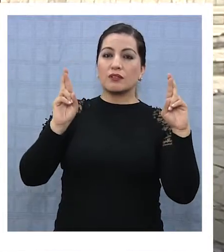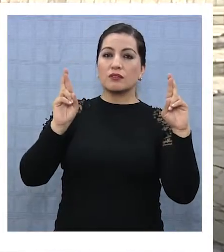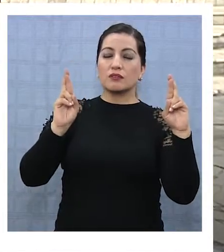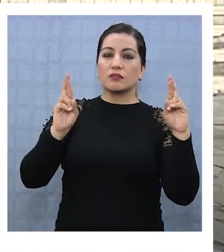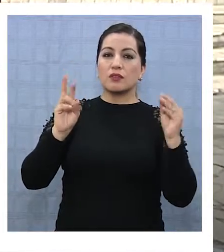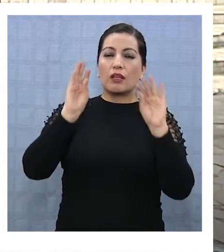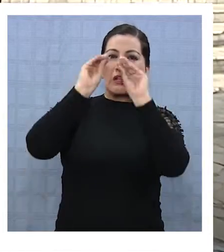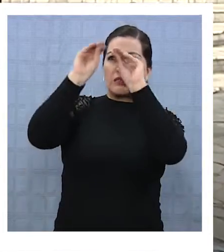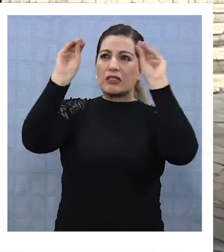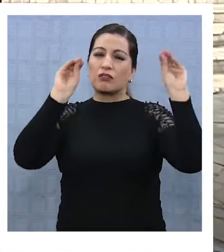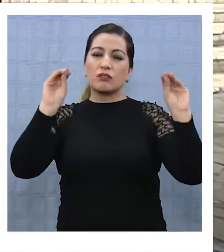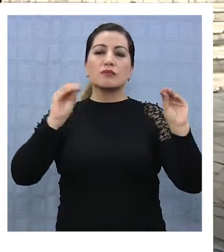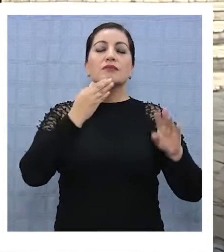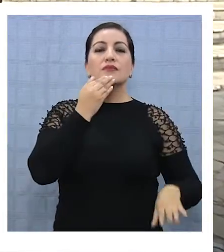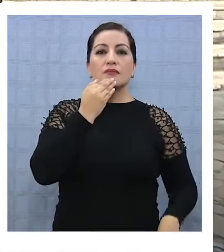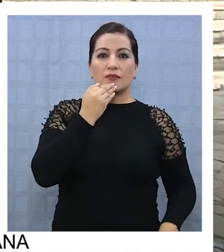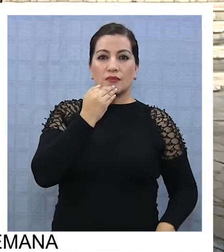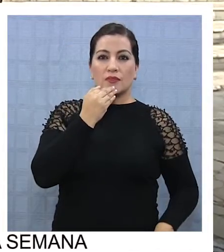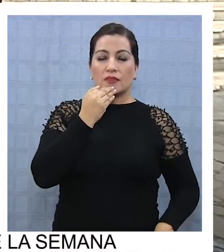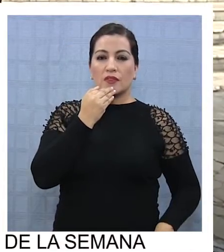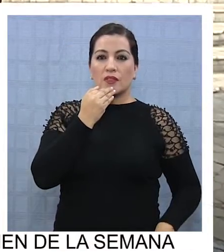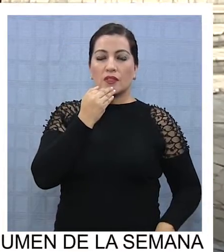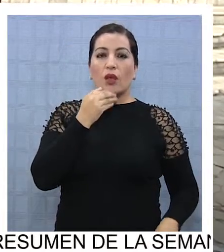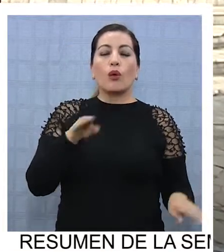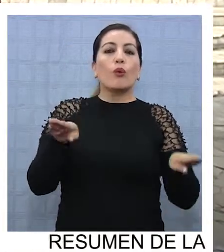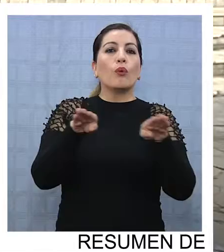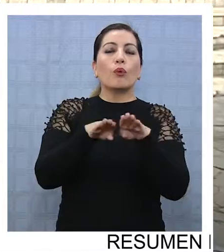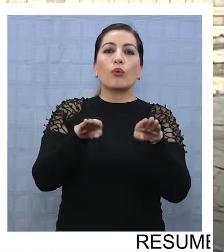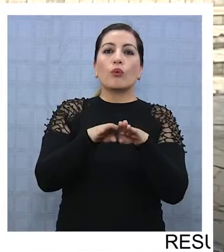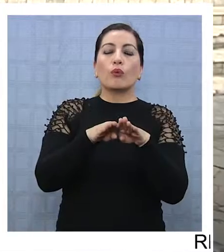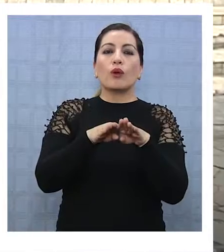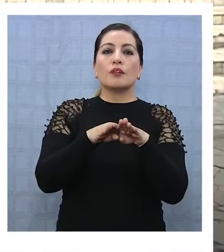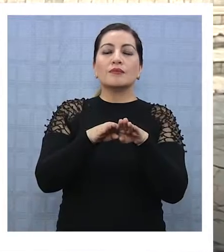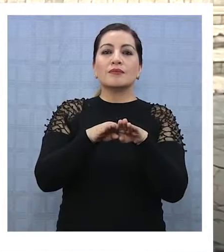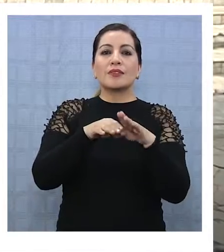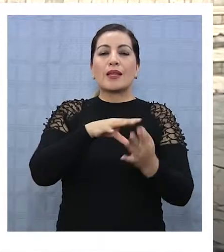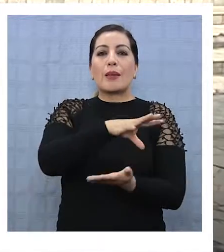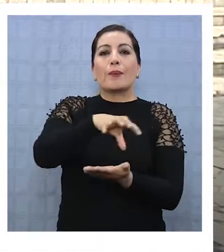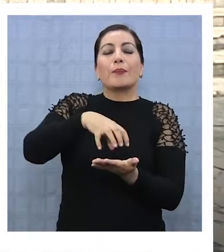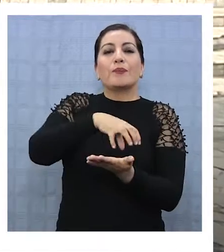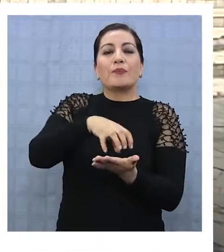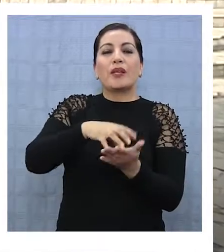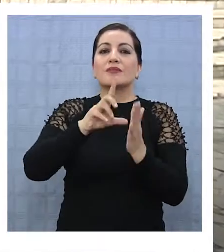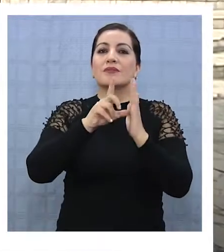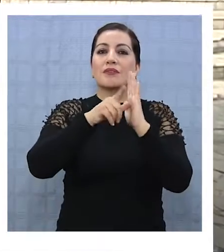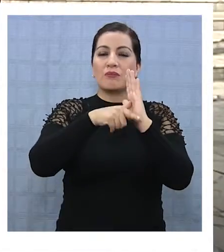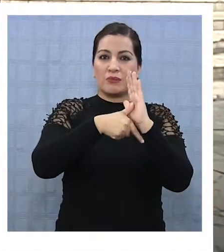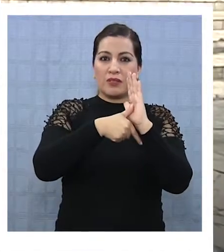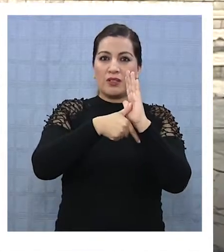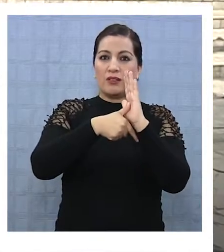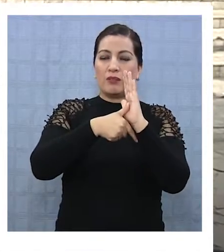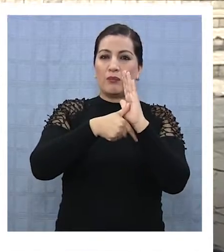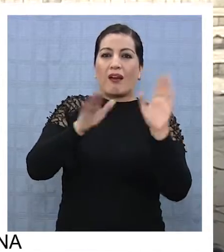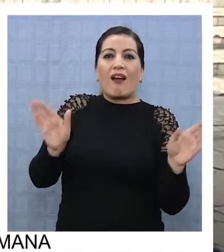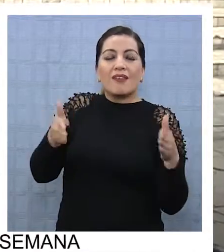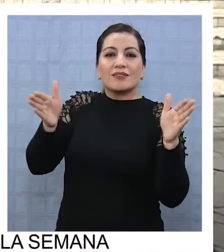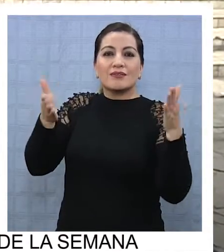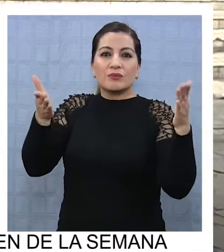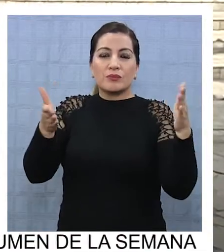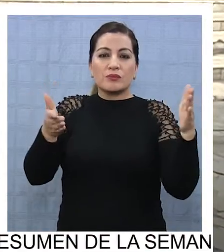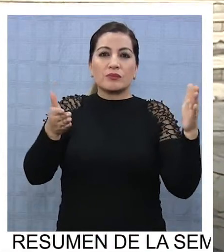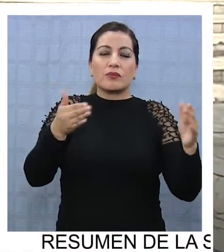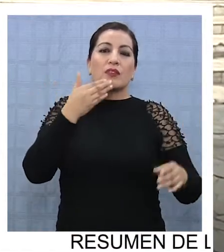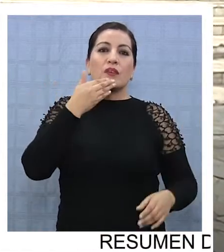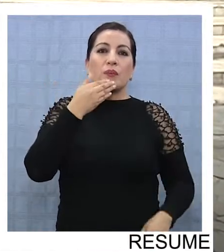la ornamentación también sea a la par con la Plaza Prat, de darle un poco más de vida. Por ahí